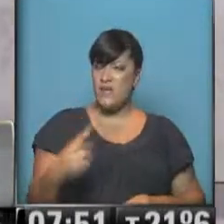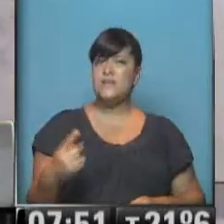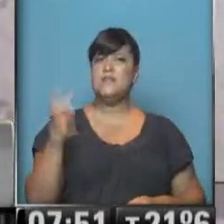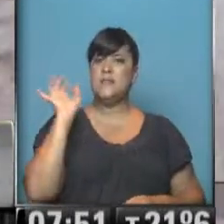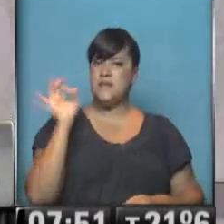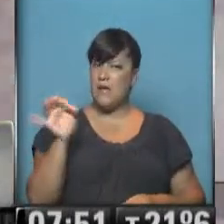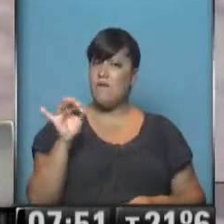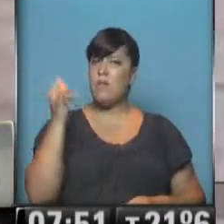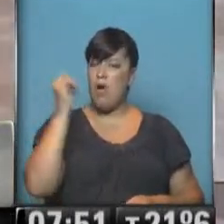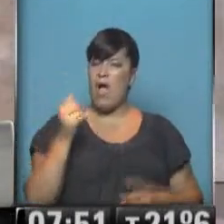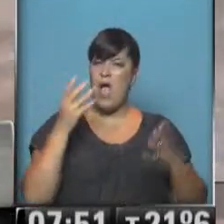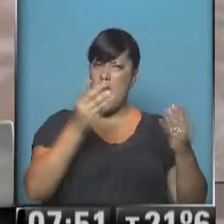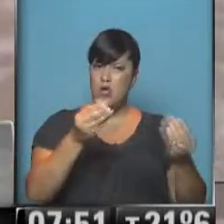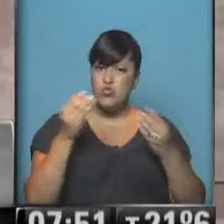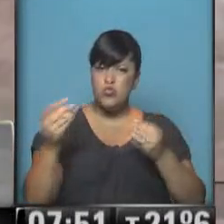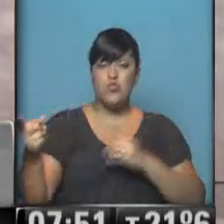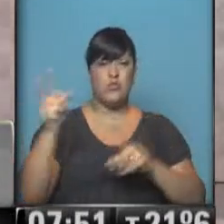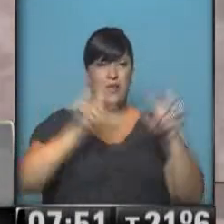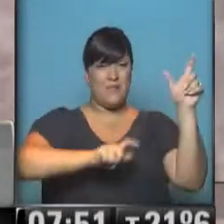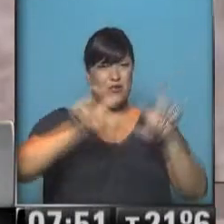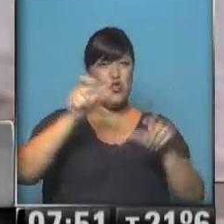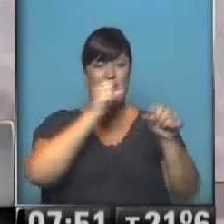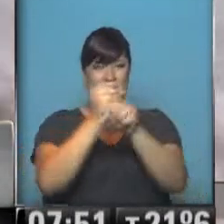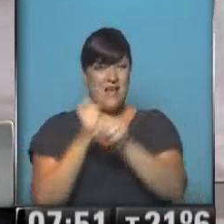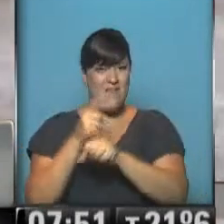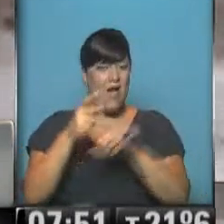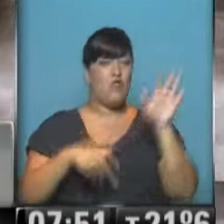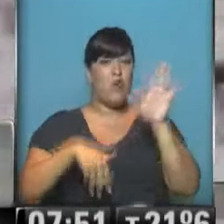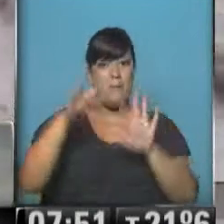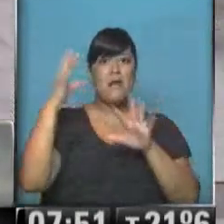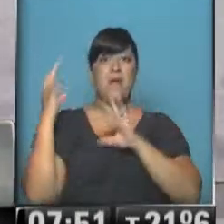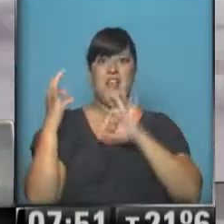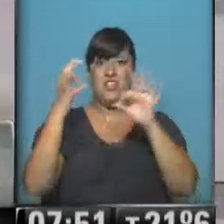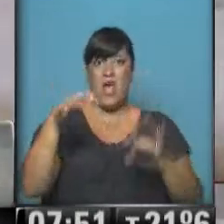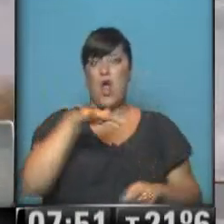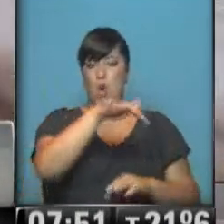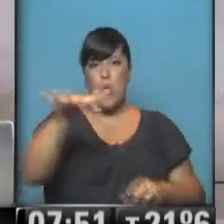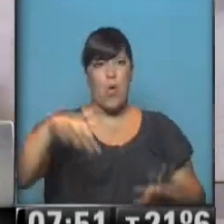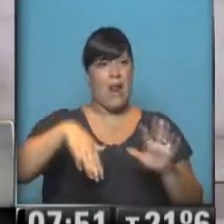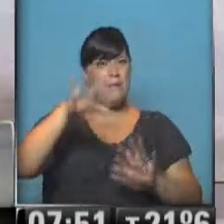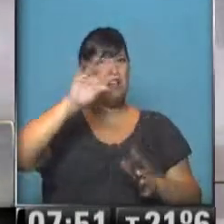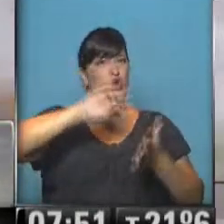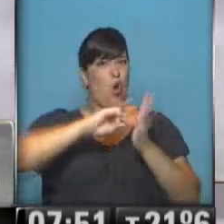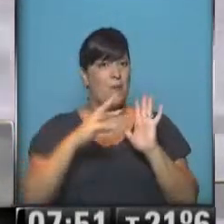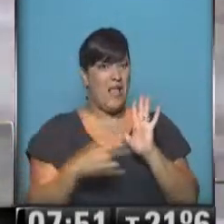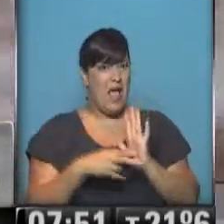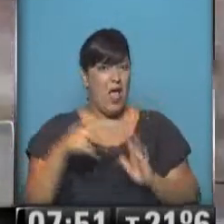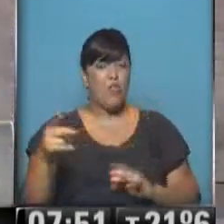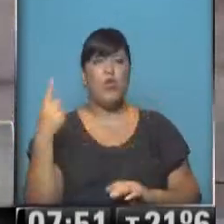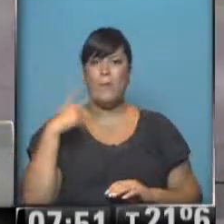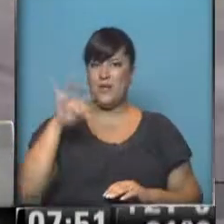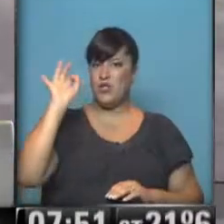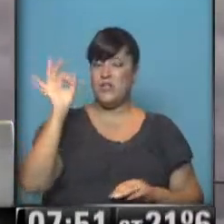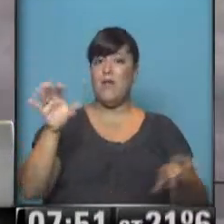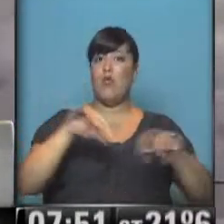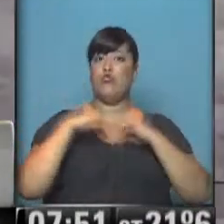ayuda que ya fue enviada, están trabajando allí, como usted bien decía, sobre todo para llegar a los puntos más difíciles de acceso, pero sabemos que en